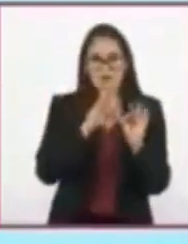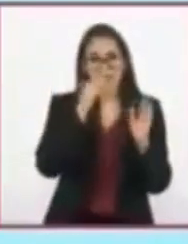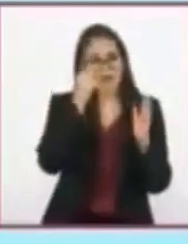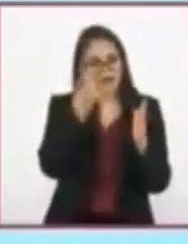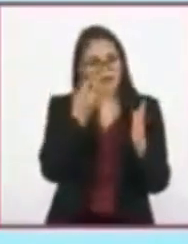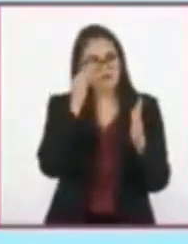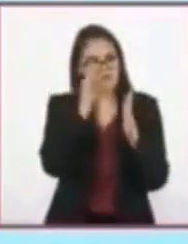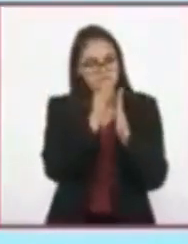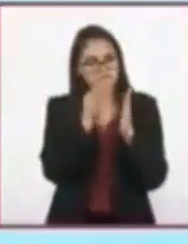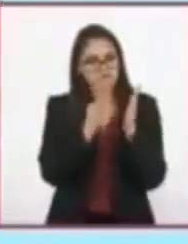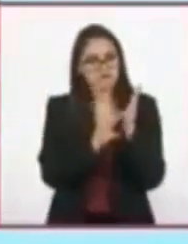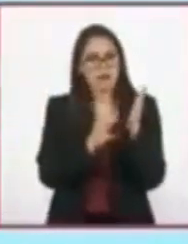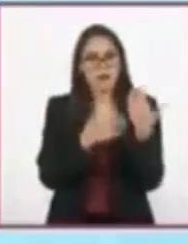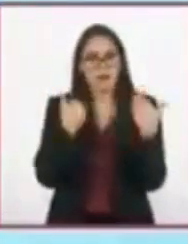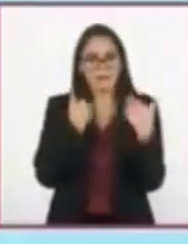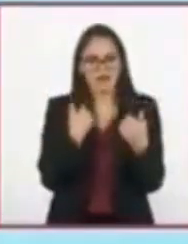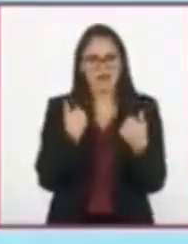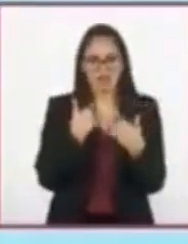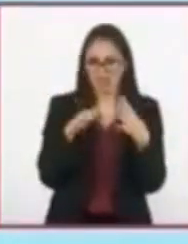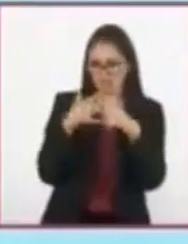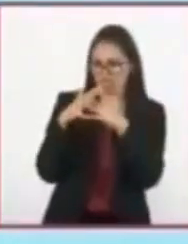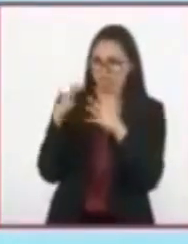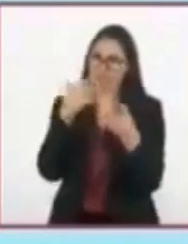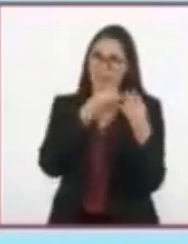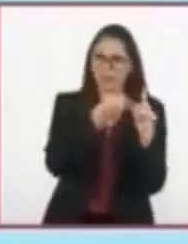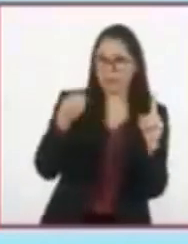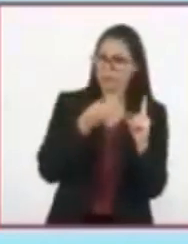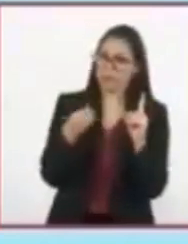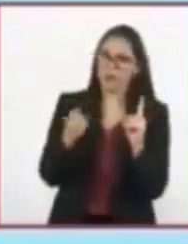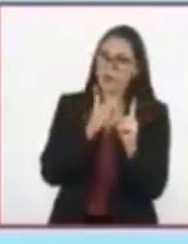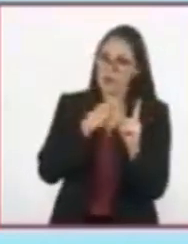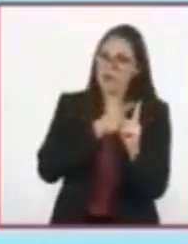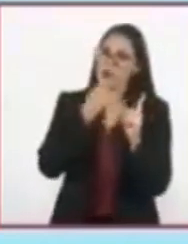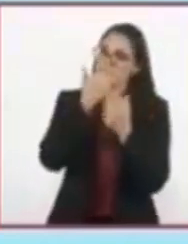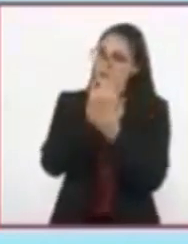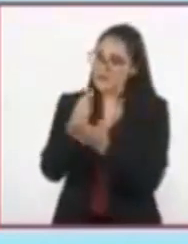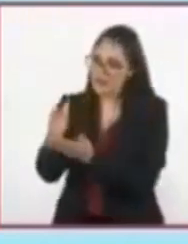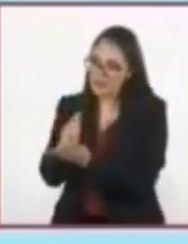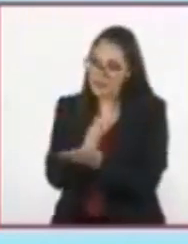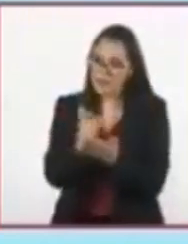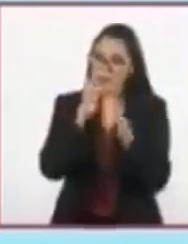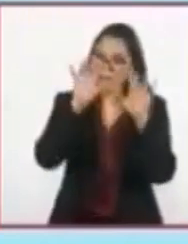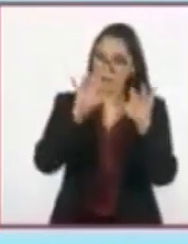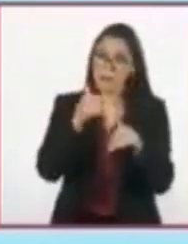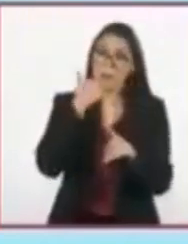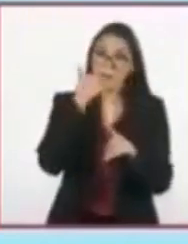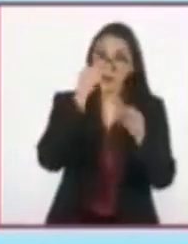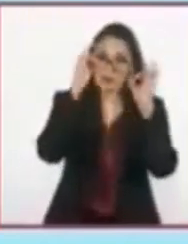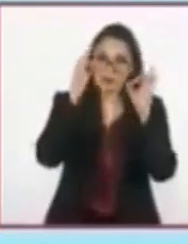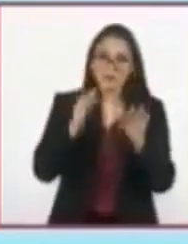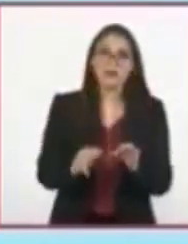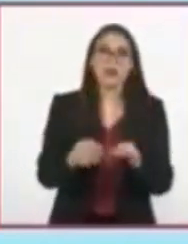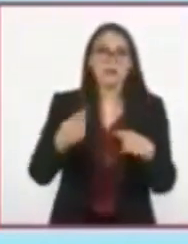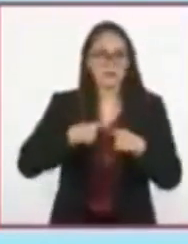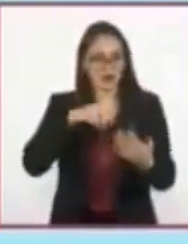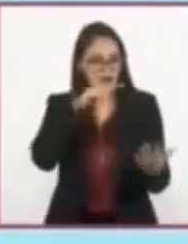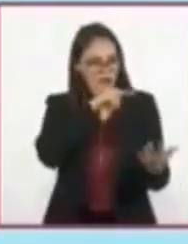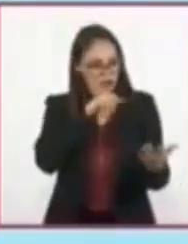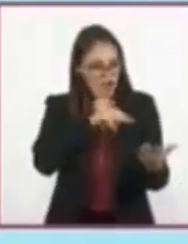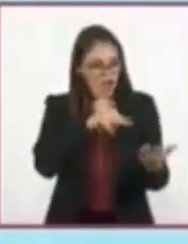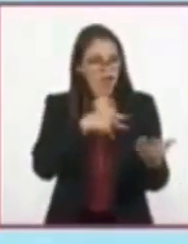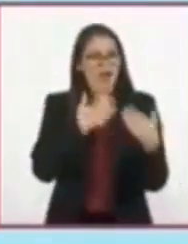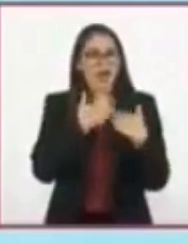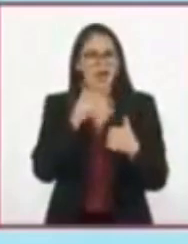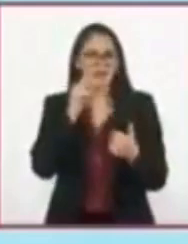su narración sea entendida. Al escribir adecuadamente, le otorgan al lector una guía para que no se